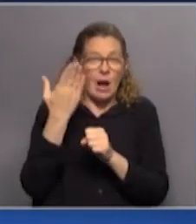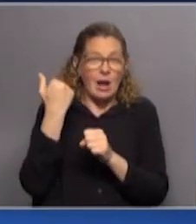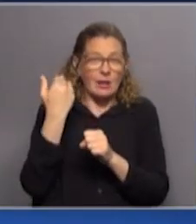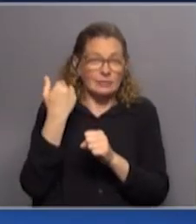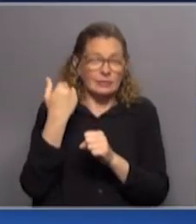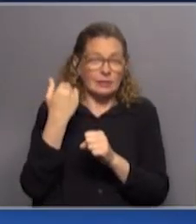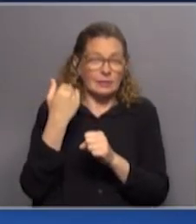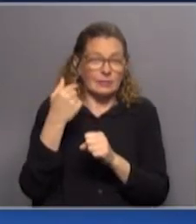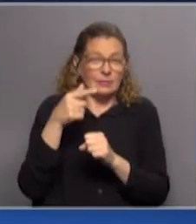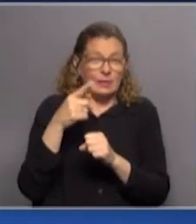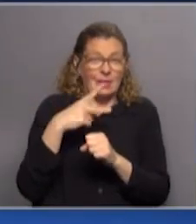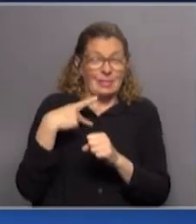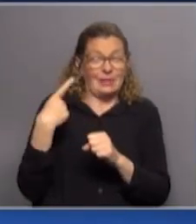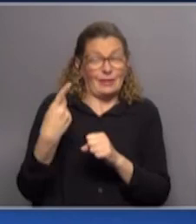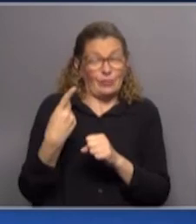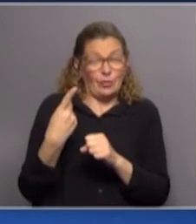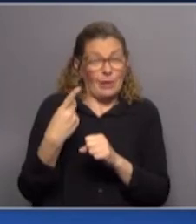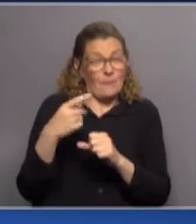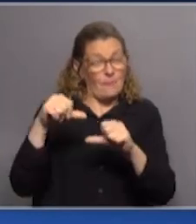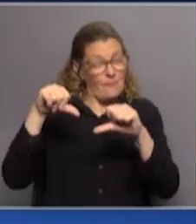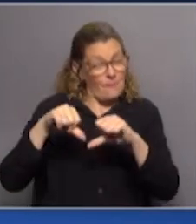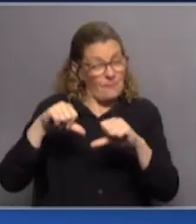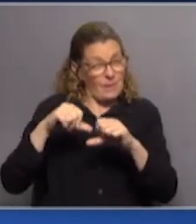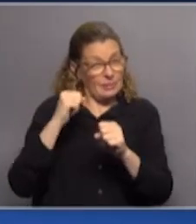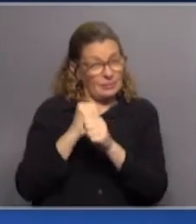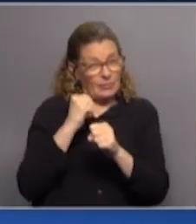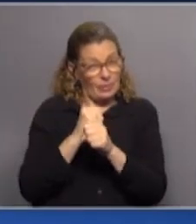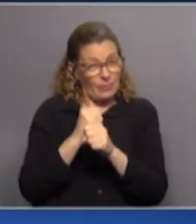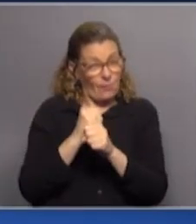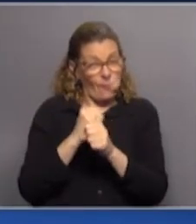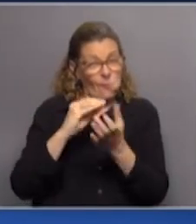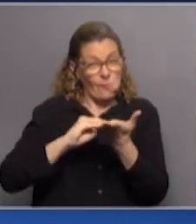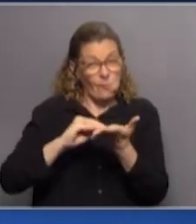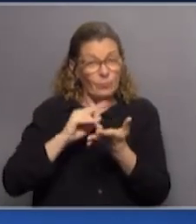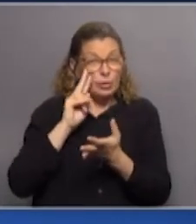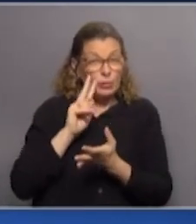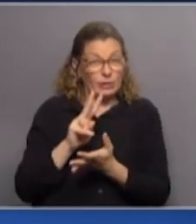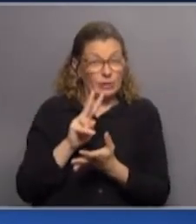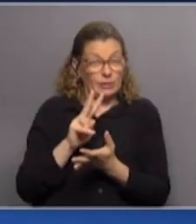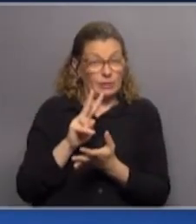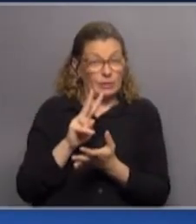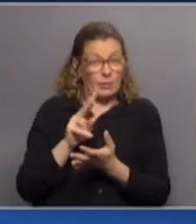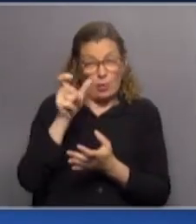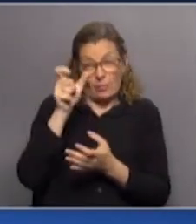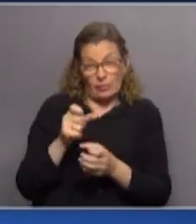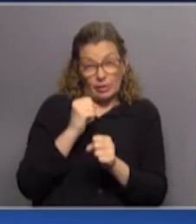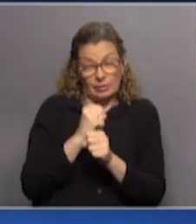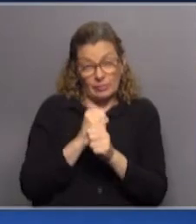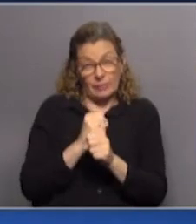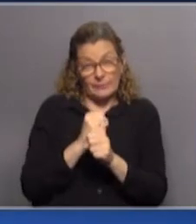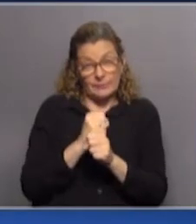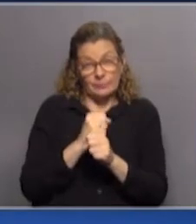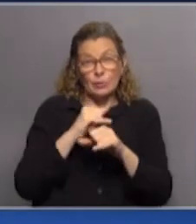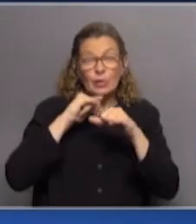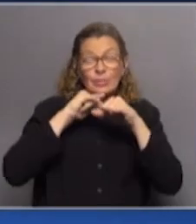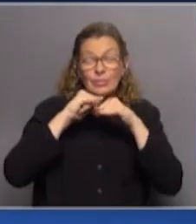Hemos tenido realmente direcciones que han gestionado muy pero muy mal. Lo veíamos los propios funcionarios, lo